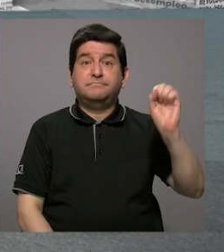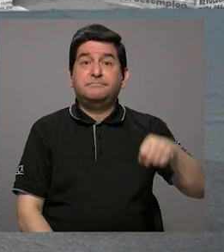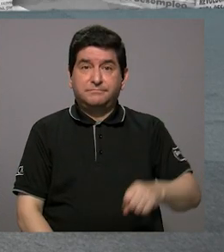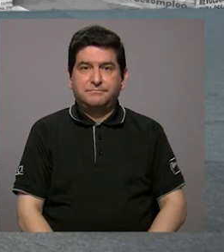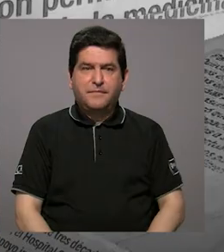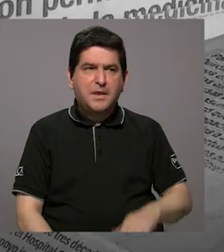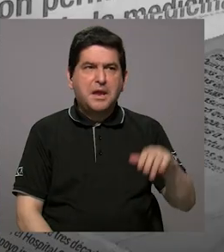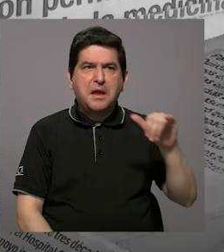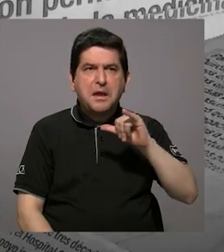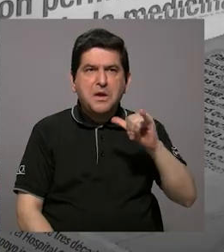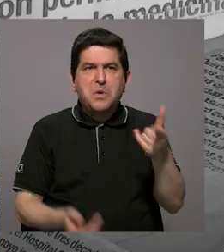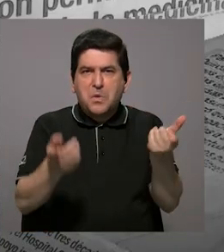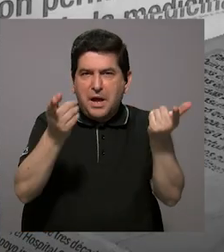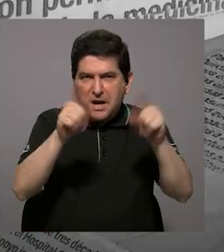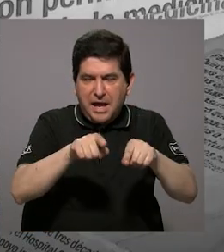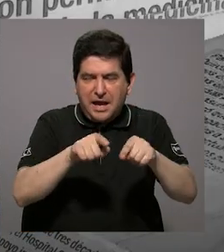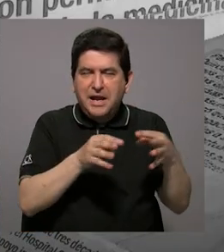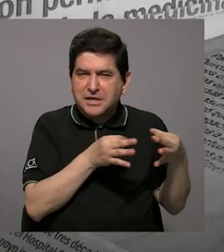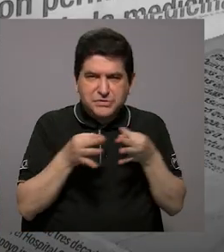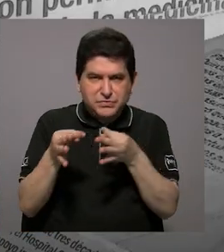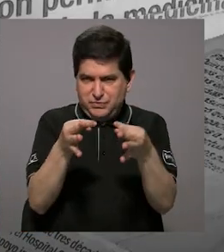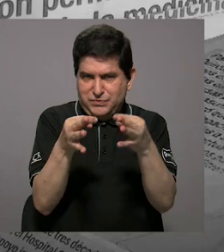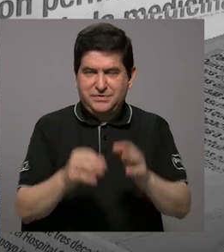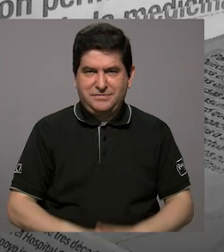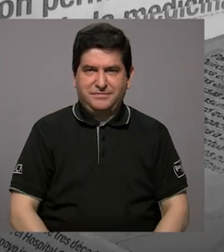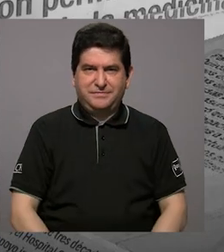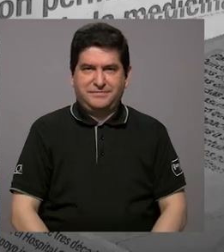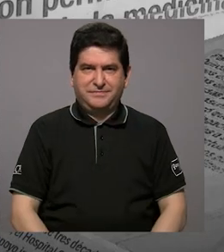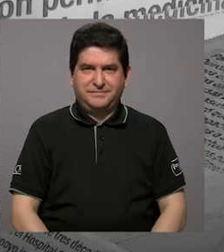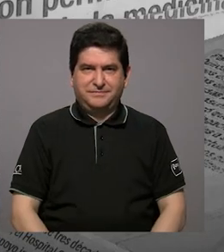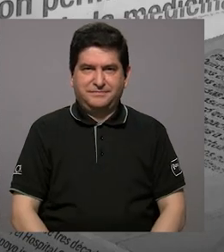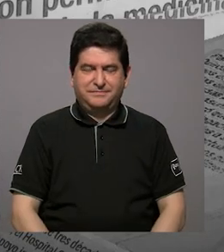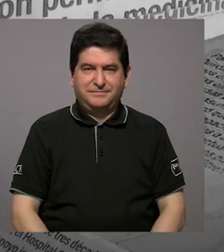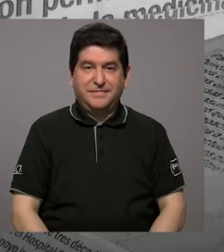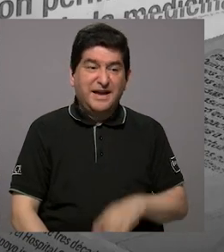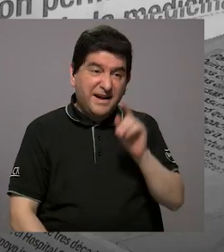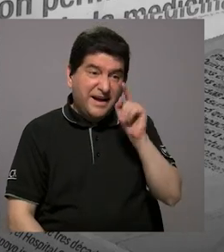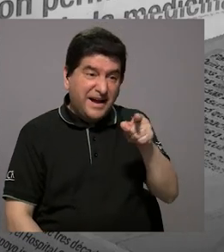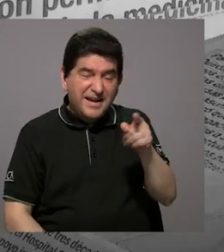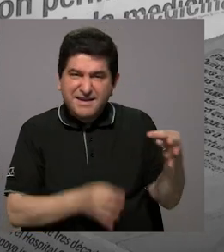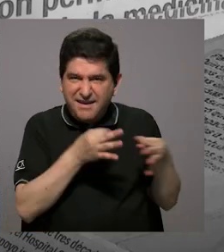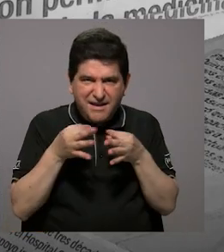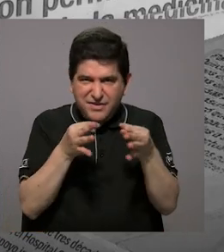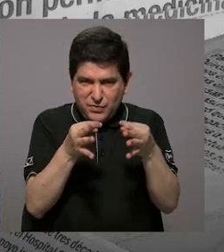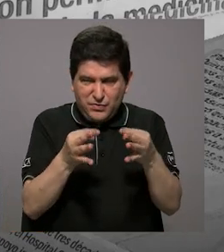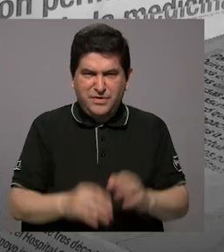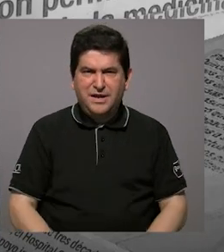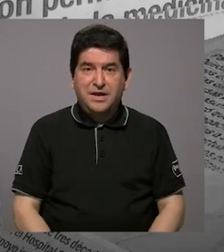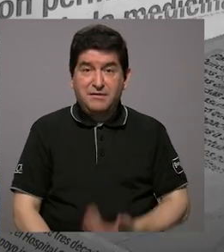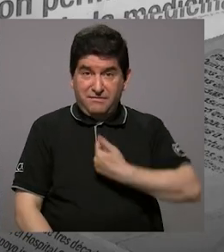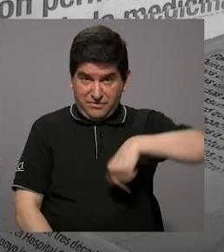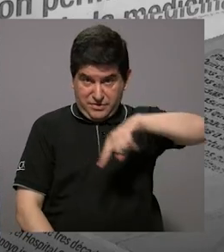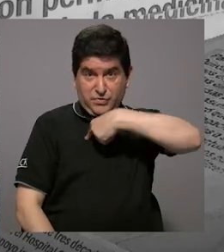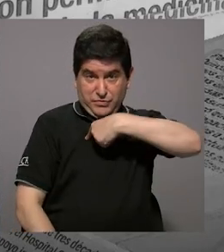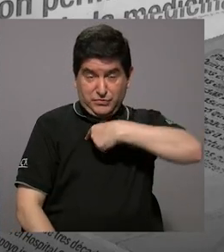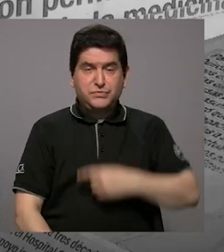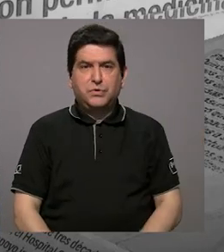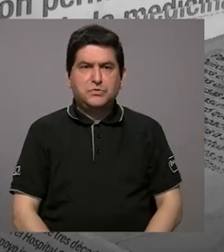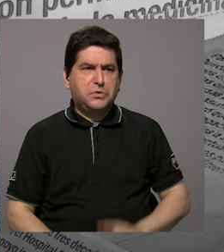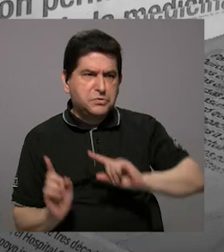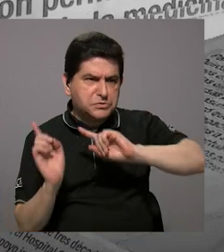de manera similar en el caso de Turrialba, pues no. En el caso de Turrialba ya nosotros,